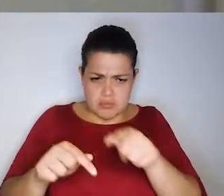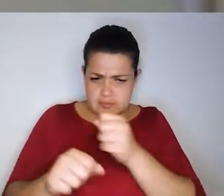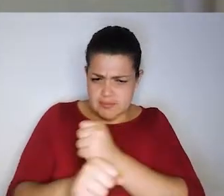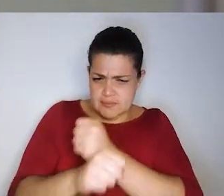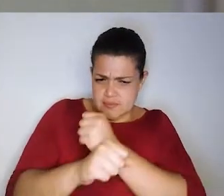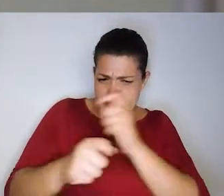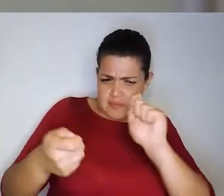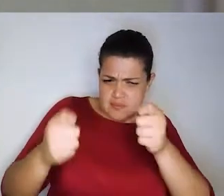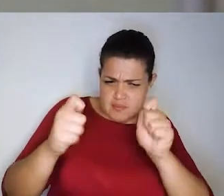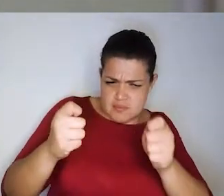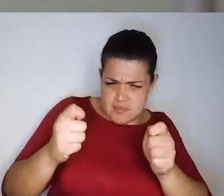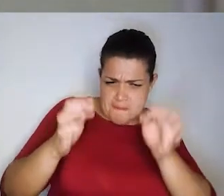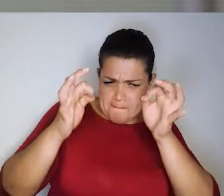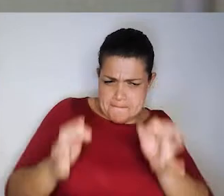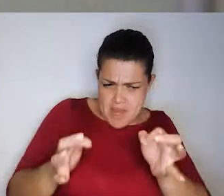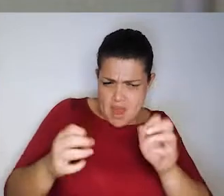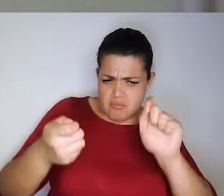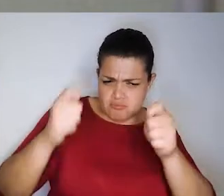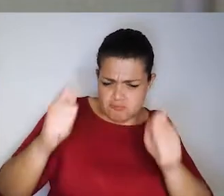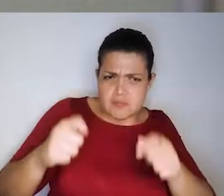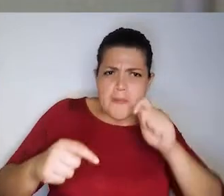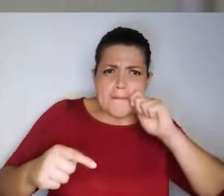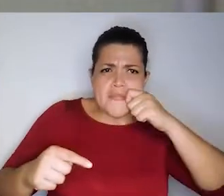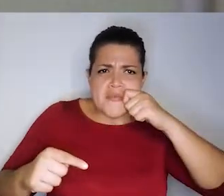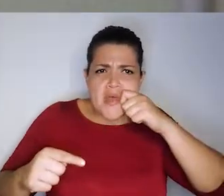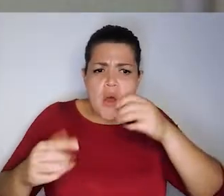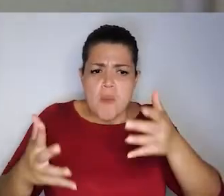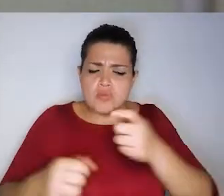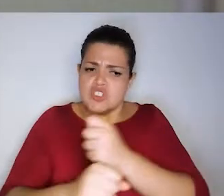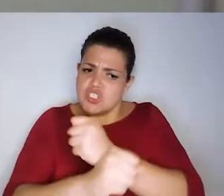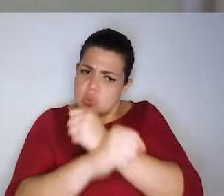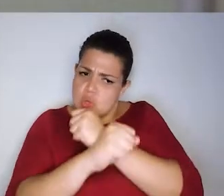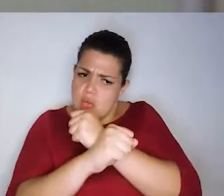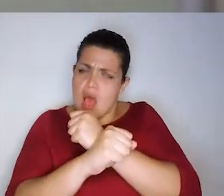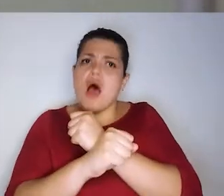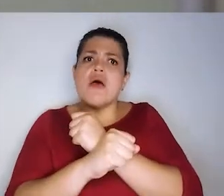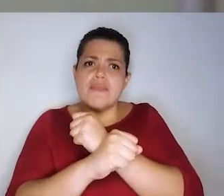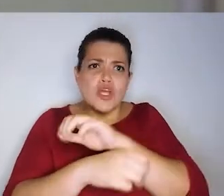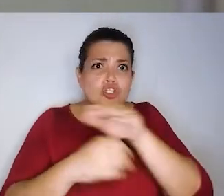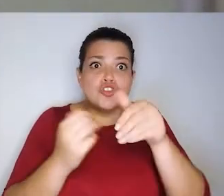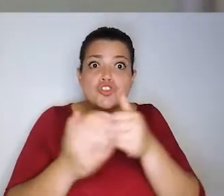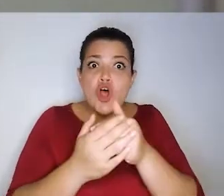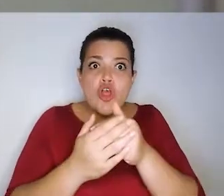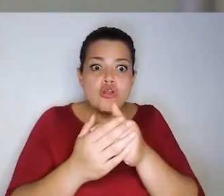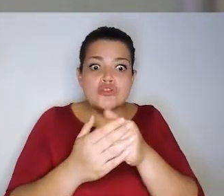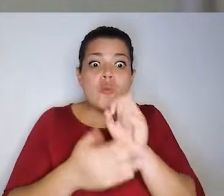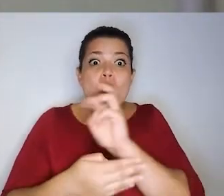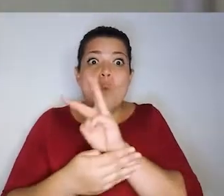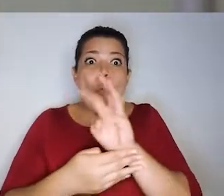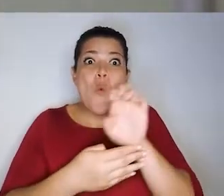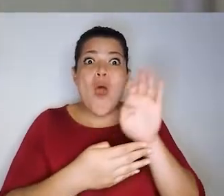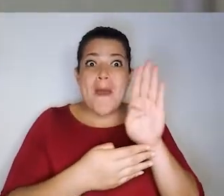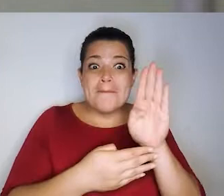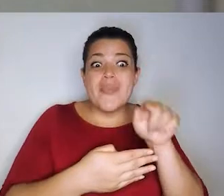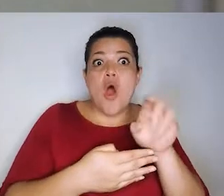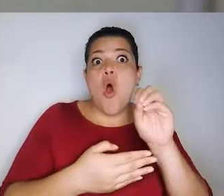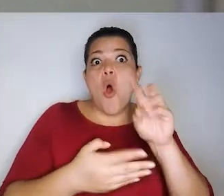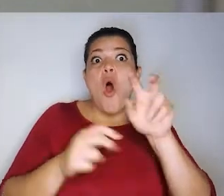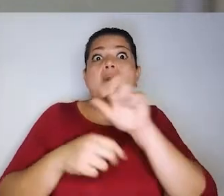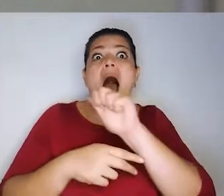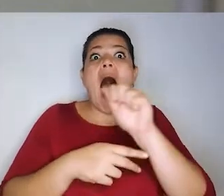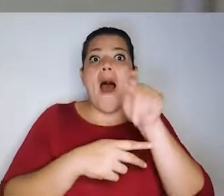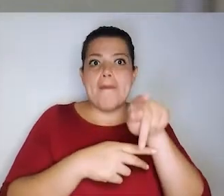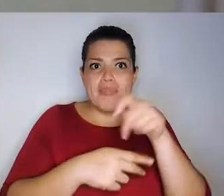y asegúrese de configurar adecuadamente la privacidad y seguridad de los sitios y